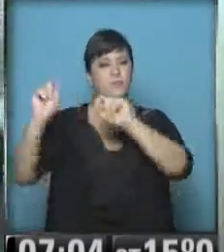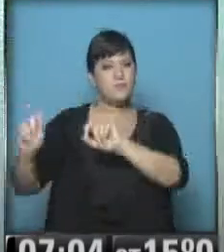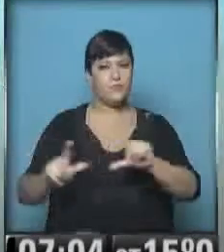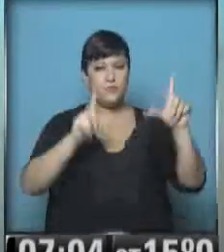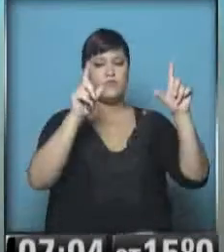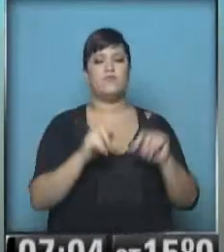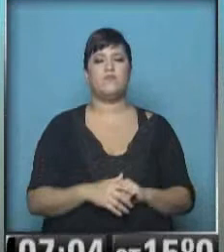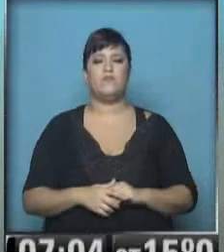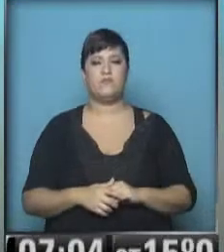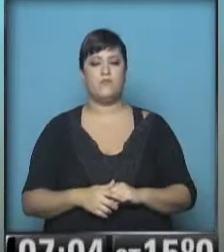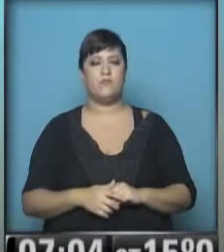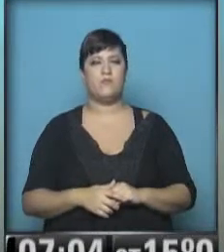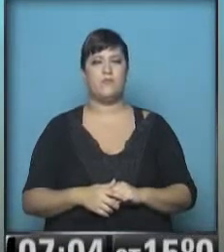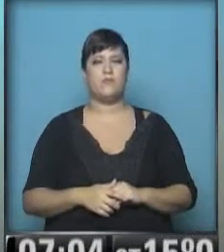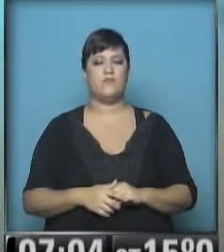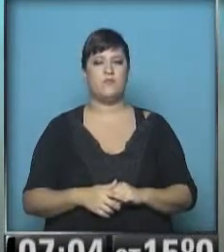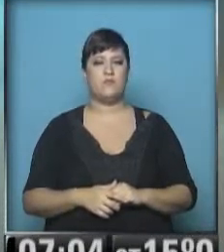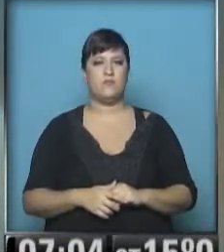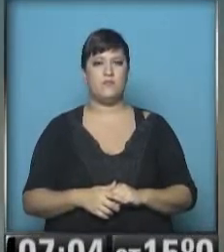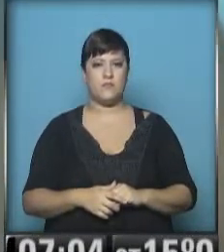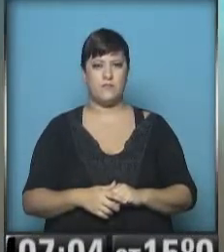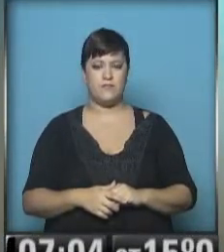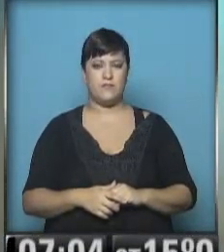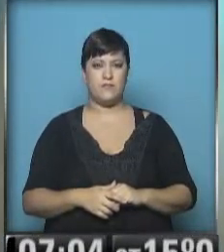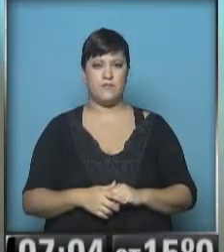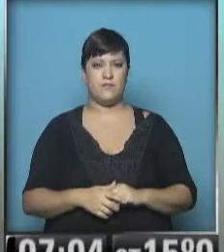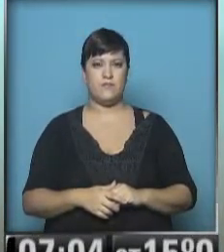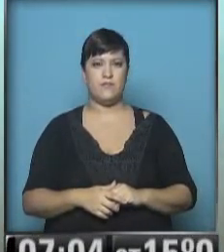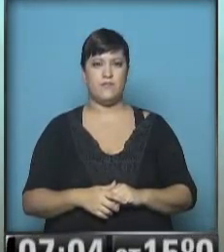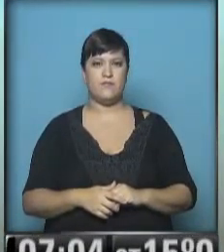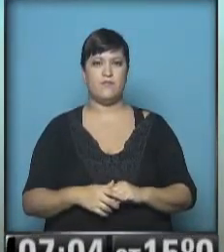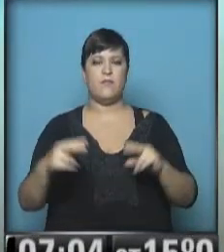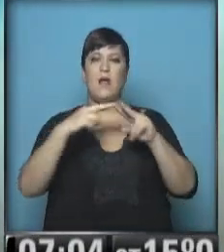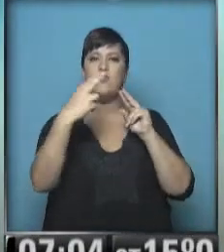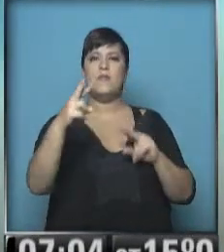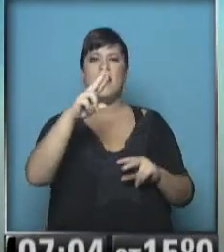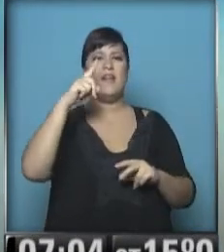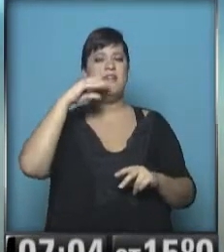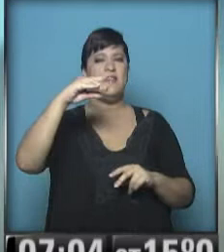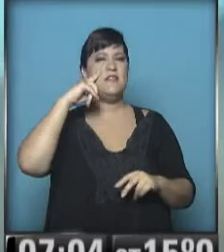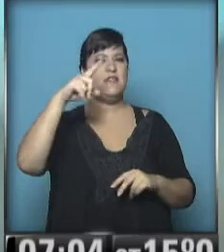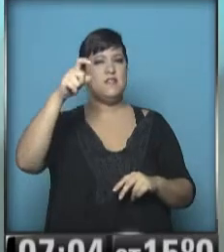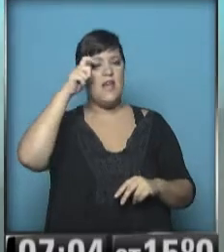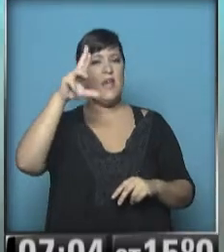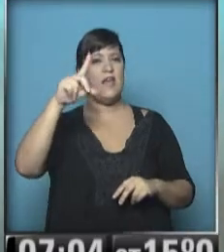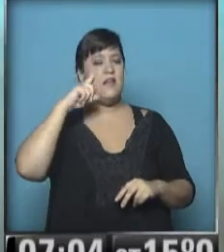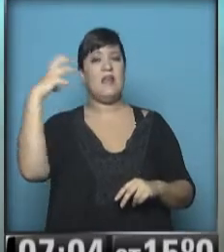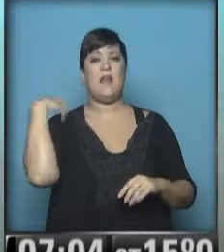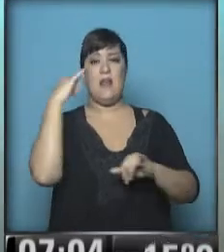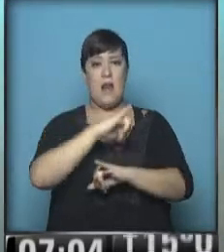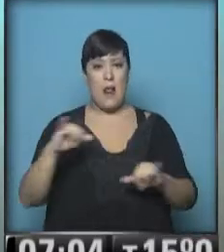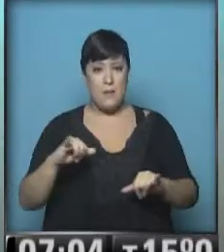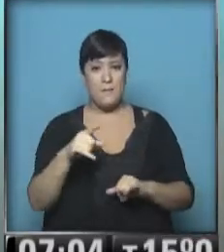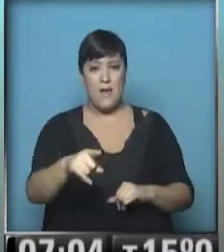otro de los corredores de ingreso hacia la ciudad de Buenos Aires. Veamos la zona de autopista Riquiri, General Paz. La zona de